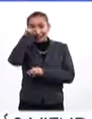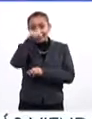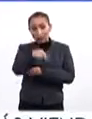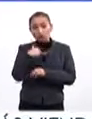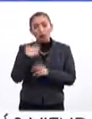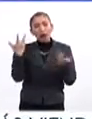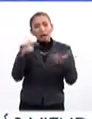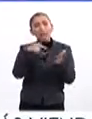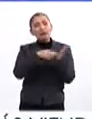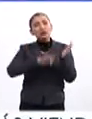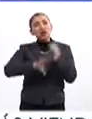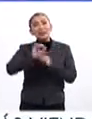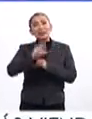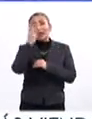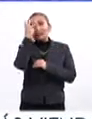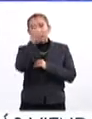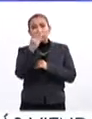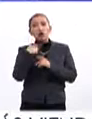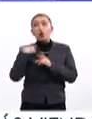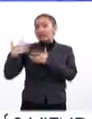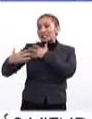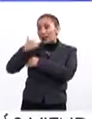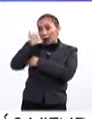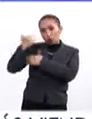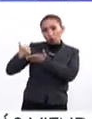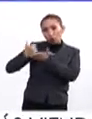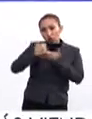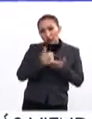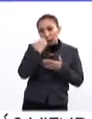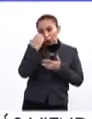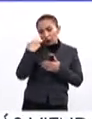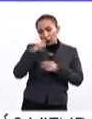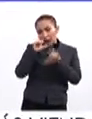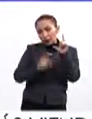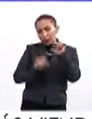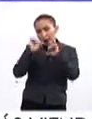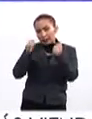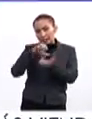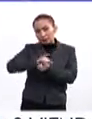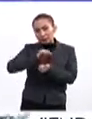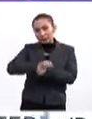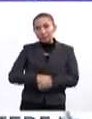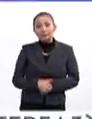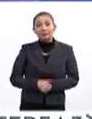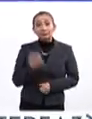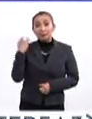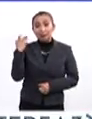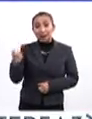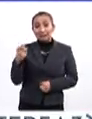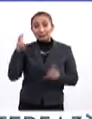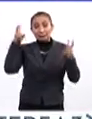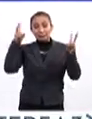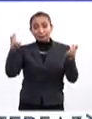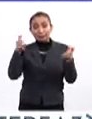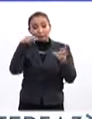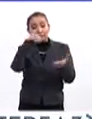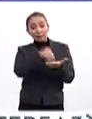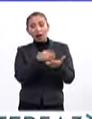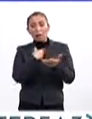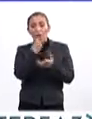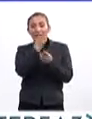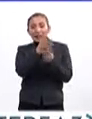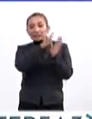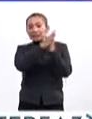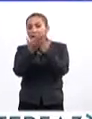que realicé en 1993 con 15 alumnos de la Escuela Nacional de Artes Plásticas. Este título será parte de una